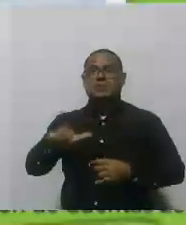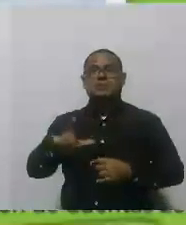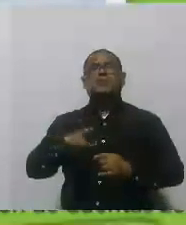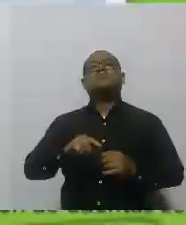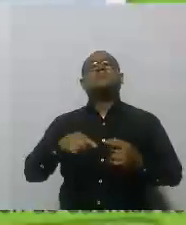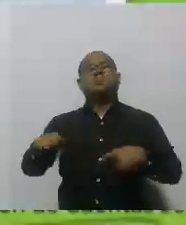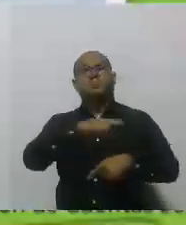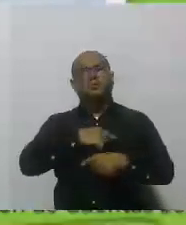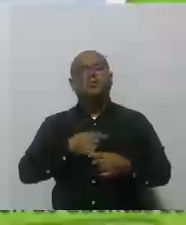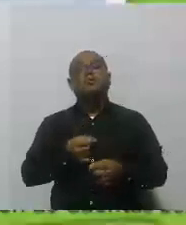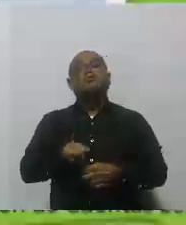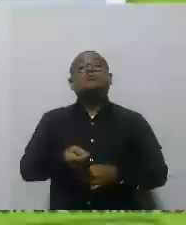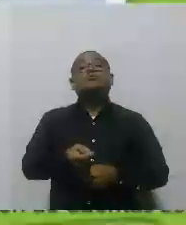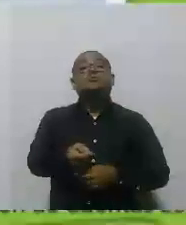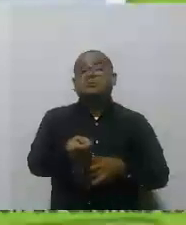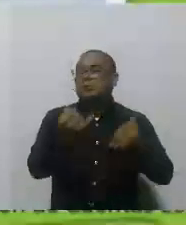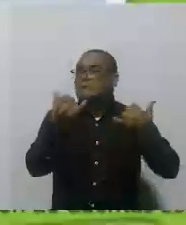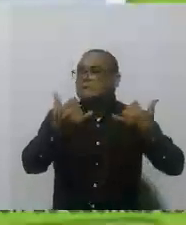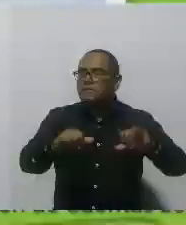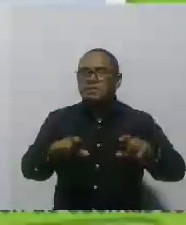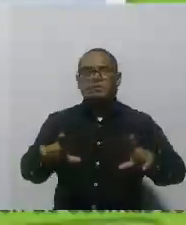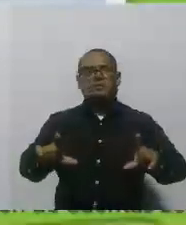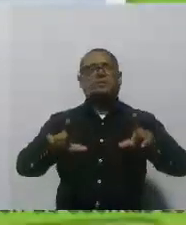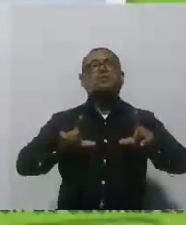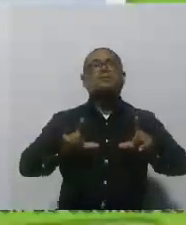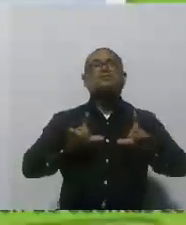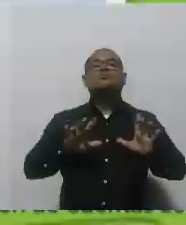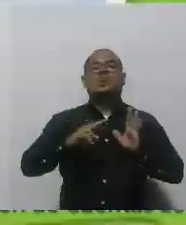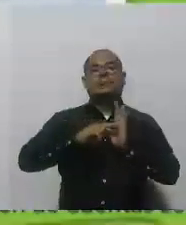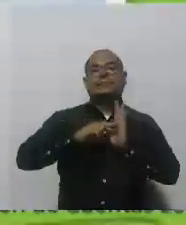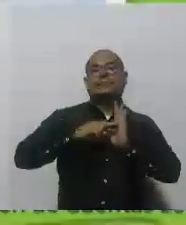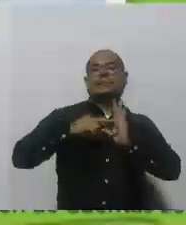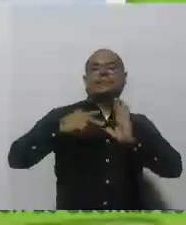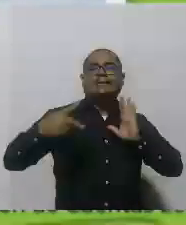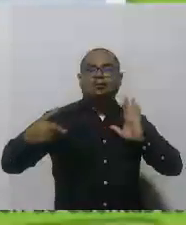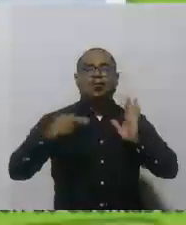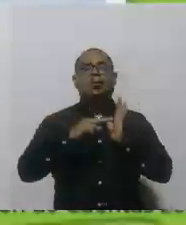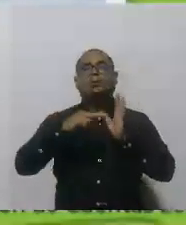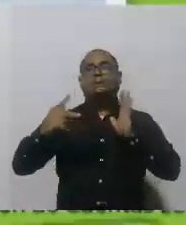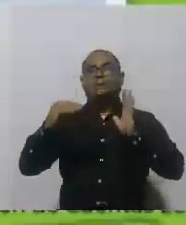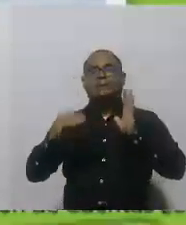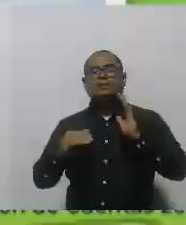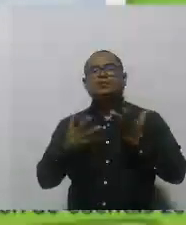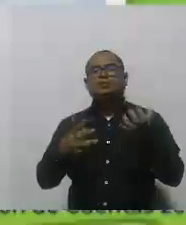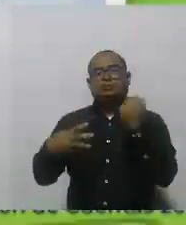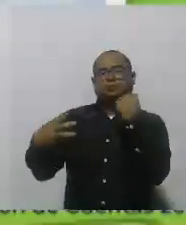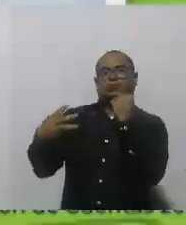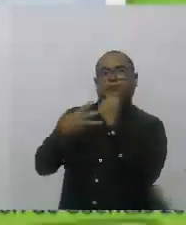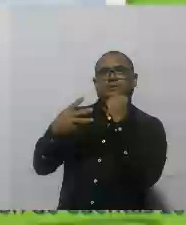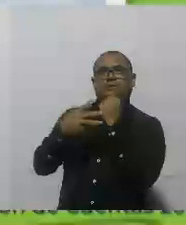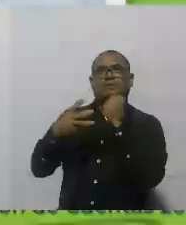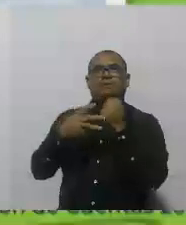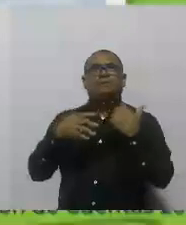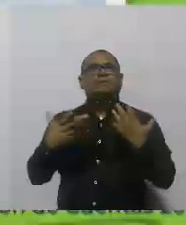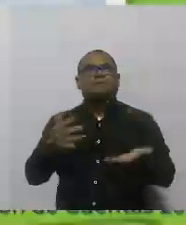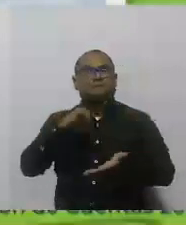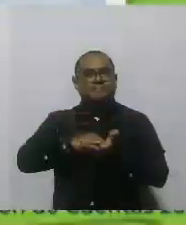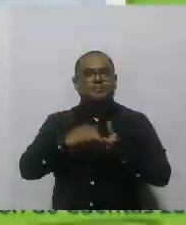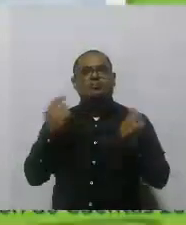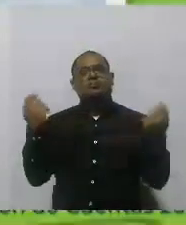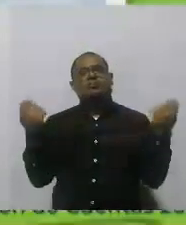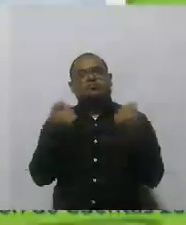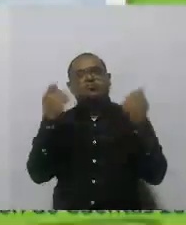terminan este año con un diploma de tecnólogos técnicos del SENA en una oferta